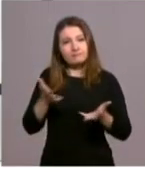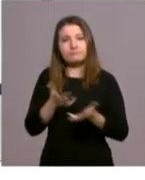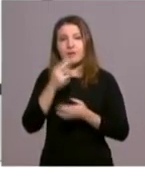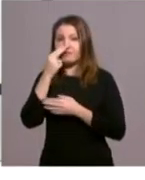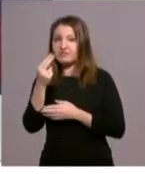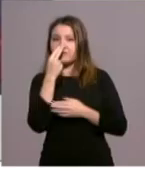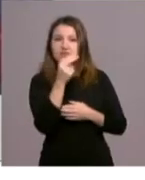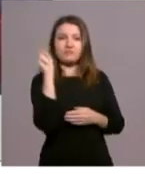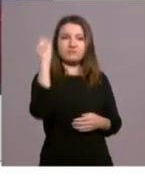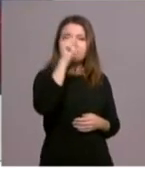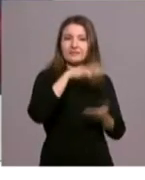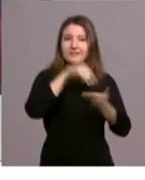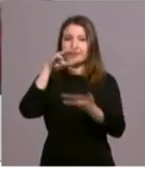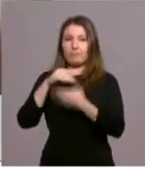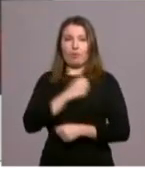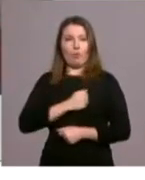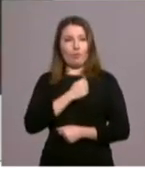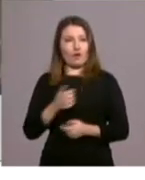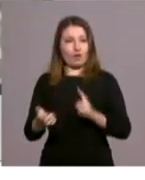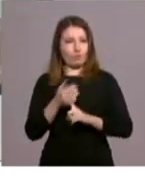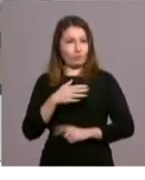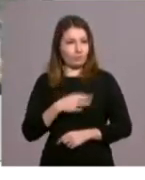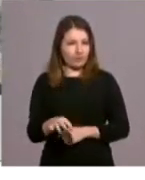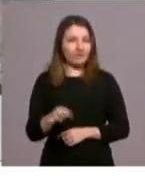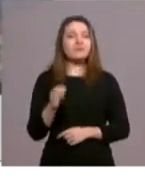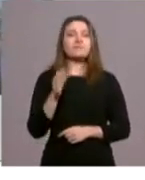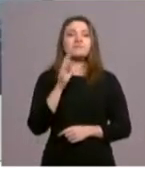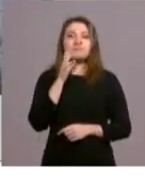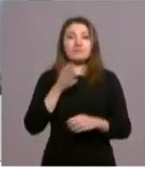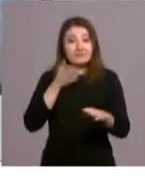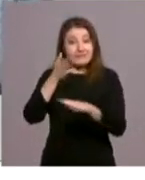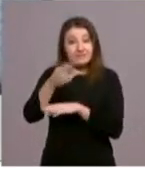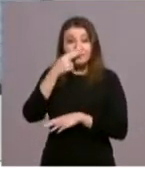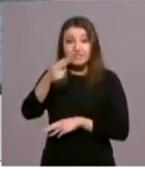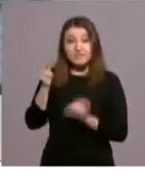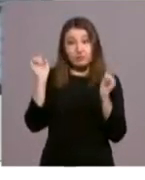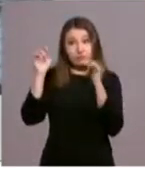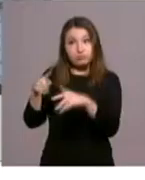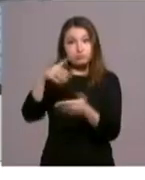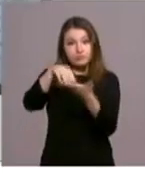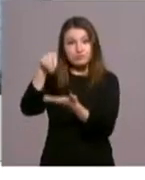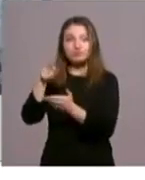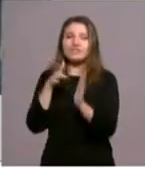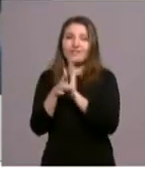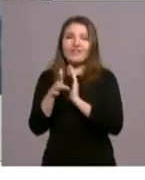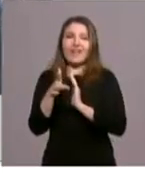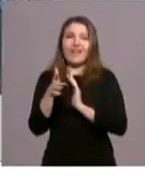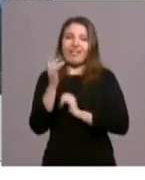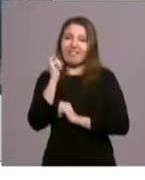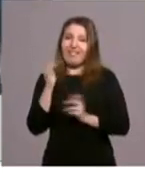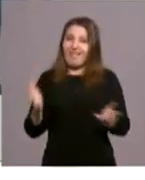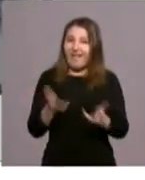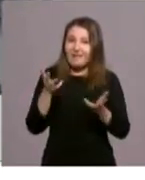templos jubilares con todo lo que conlleva esas visitas, de animar a las gentes a convertirse.